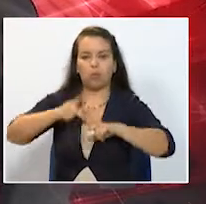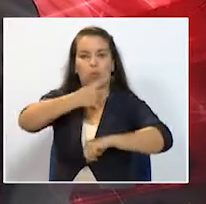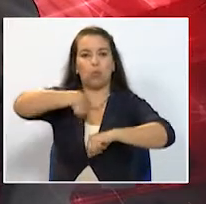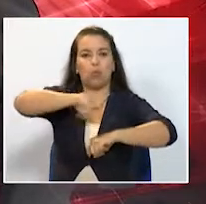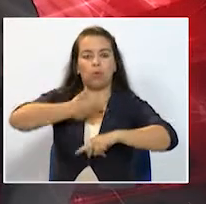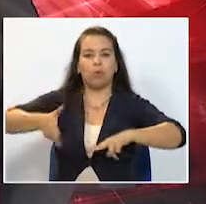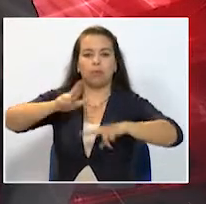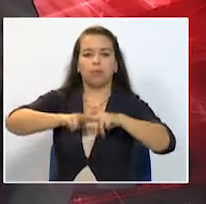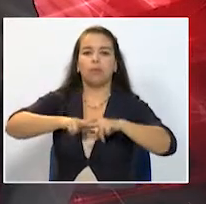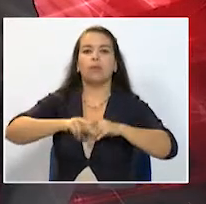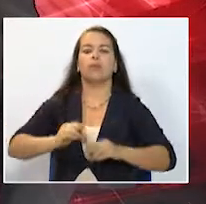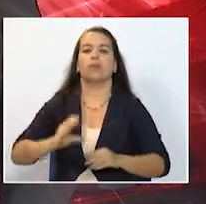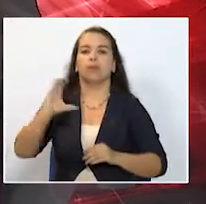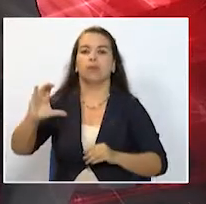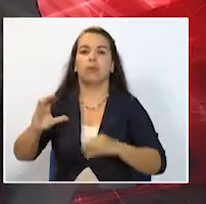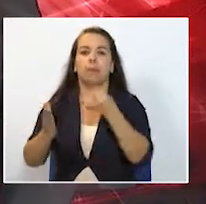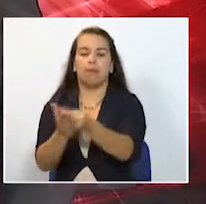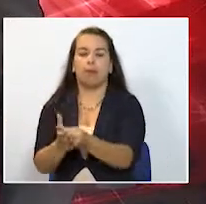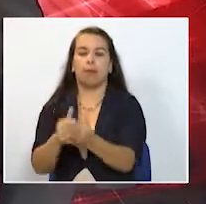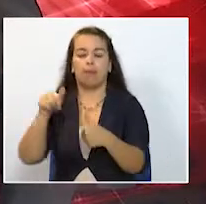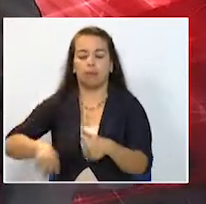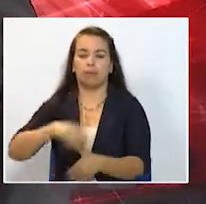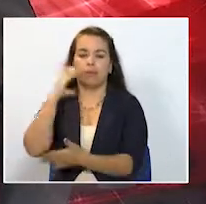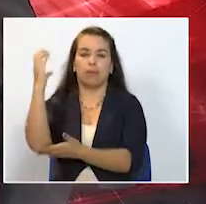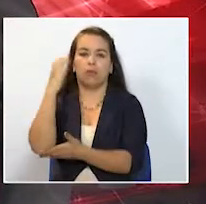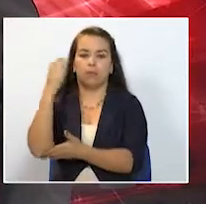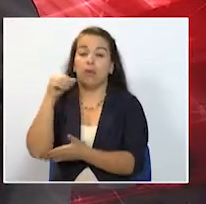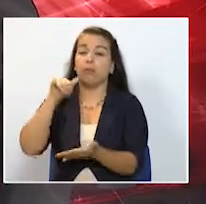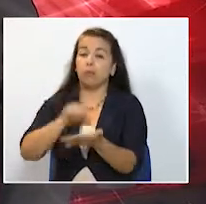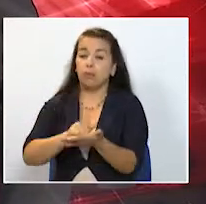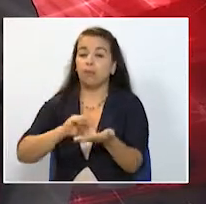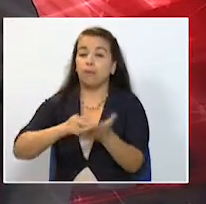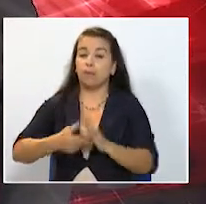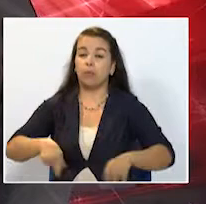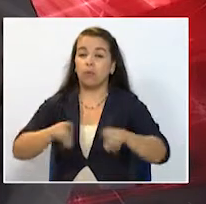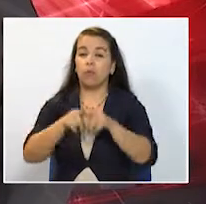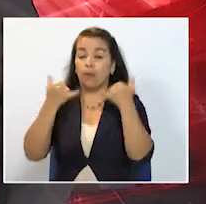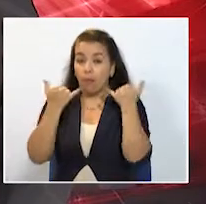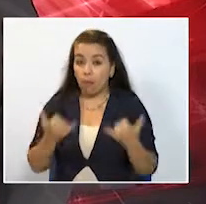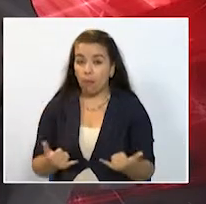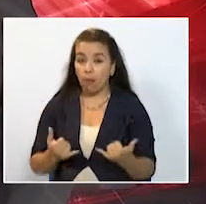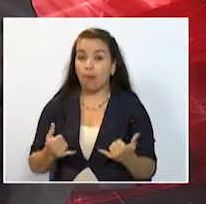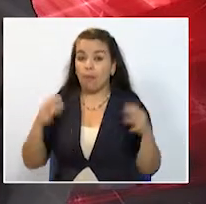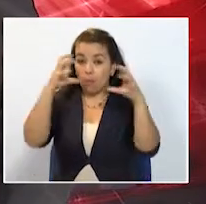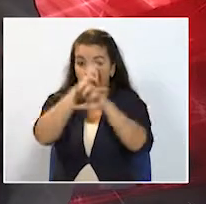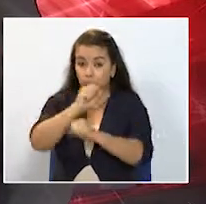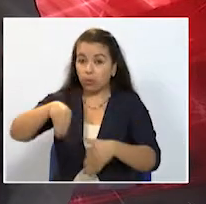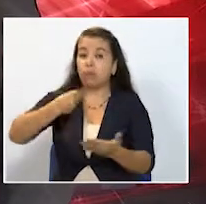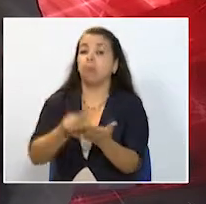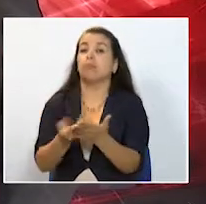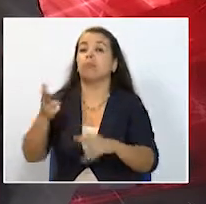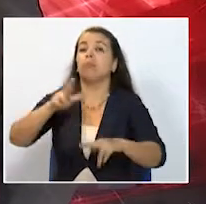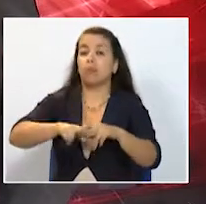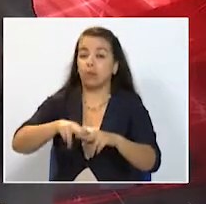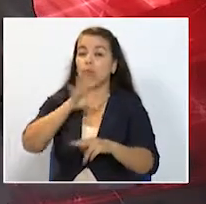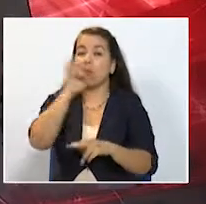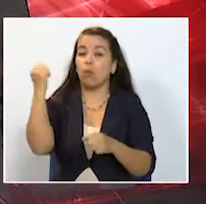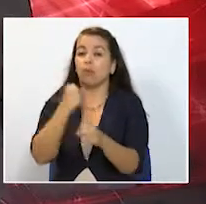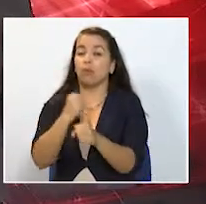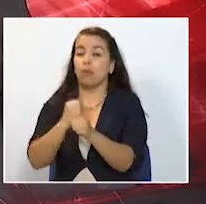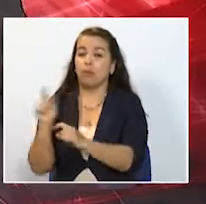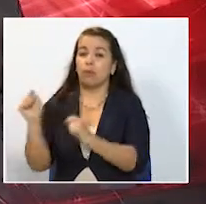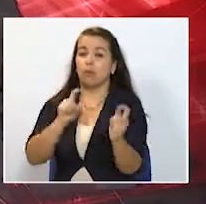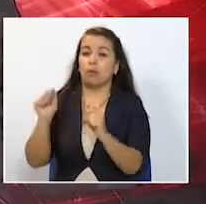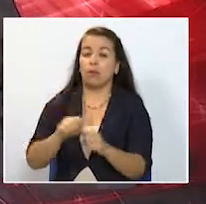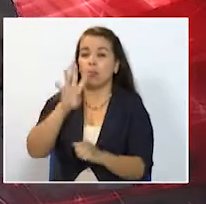nocturno que se les paga a los empleados en Colombia Así las cosas desde ahora las horas nocturnas deben ser pagadas por los empleadores a